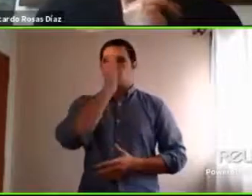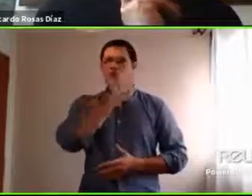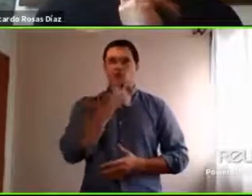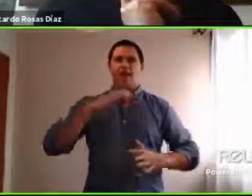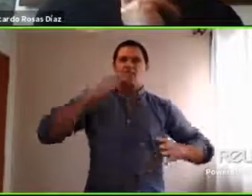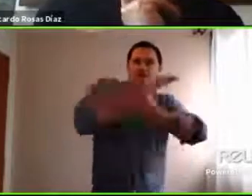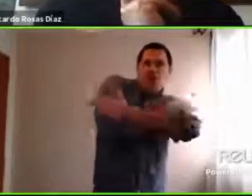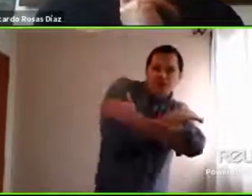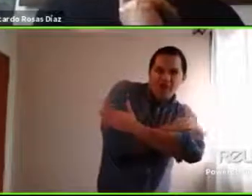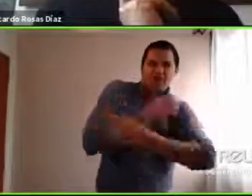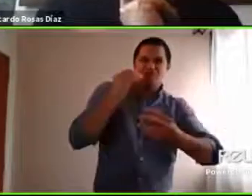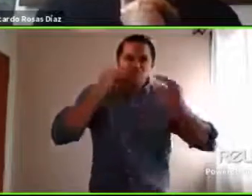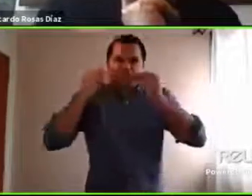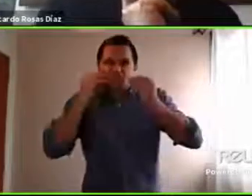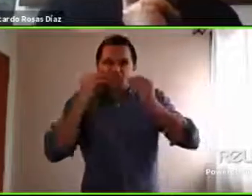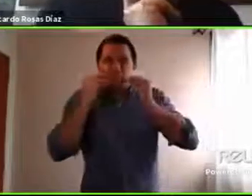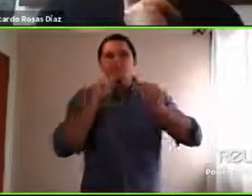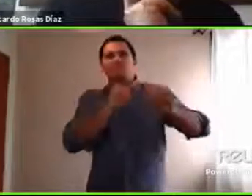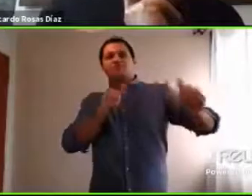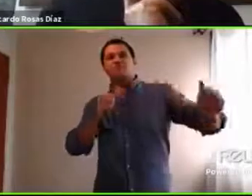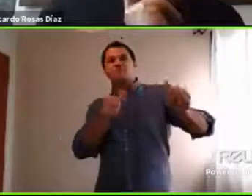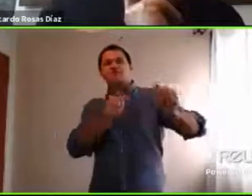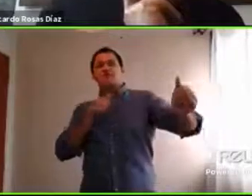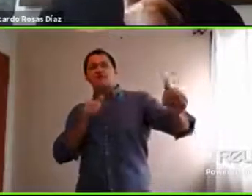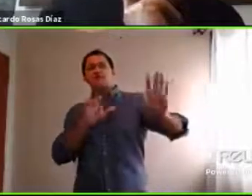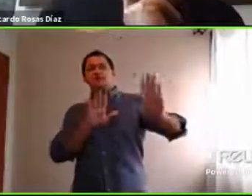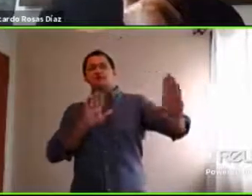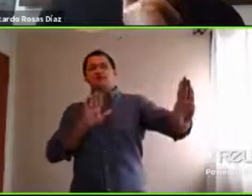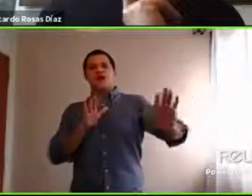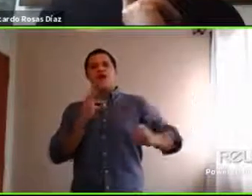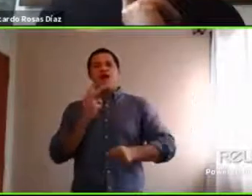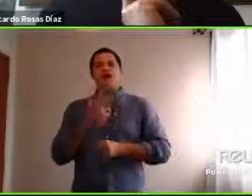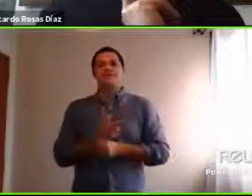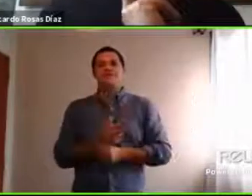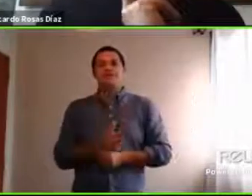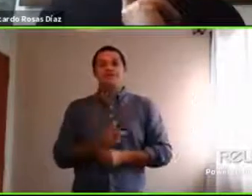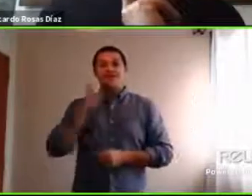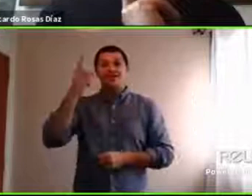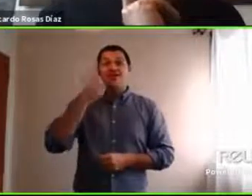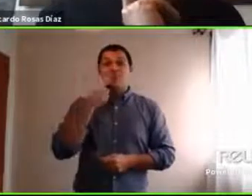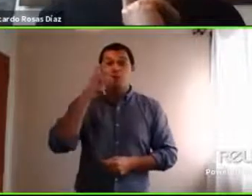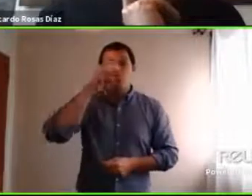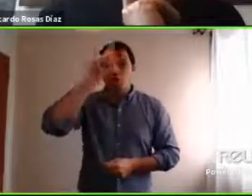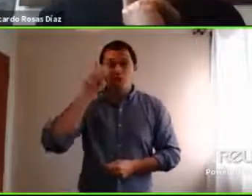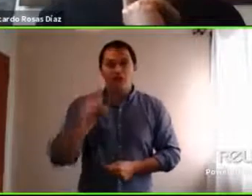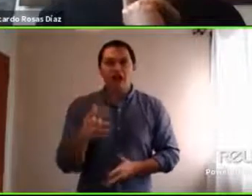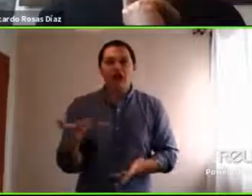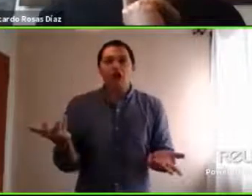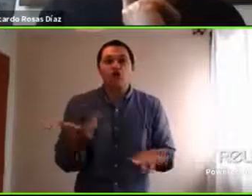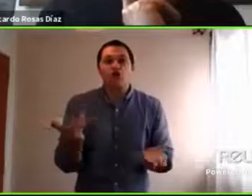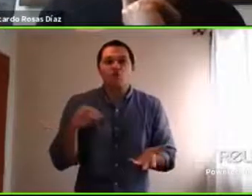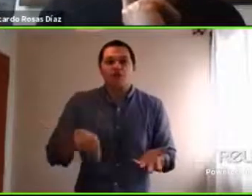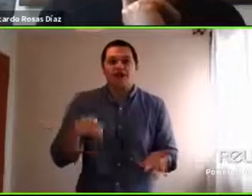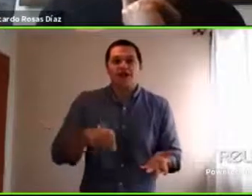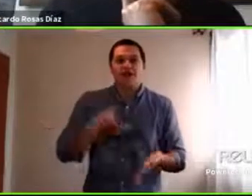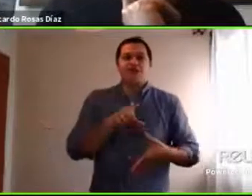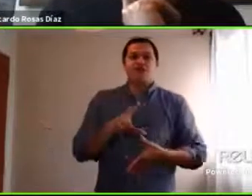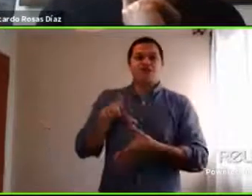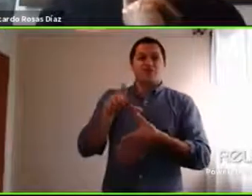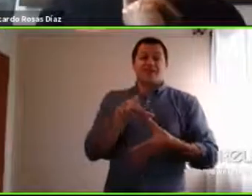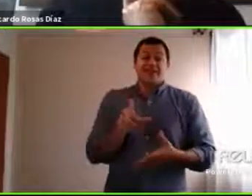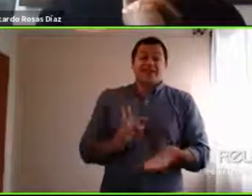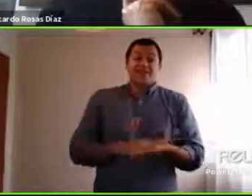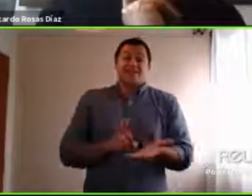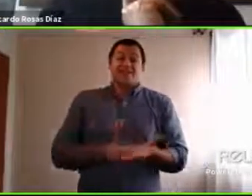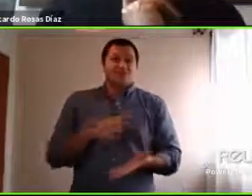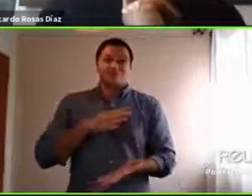cómo hacen ustedes ahí se preguntaba ella y esa es otra pregunta que tengo yo no sé cómo vamos a hacer con eso vamos